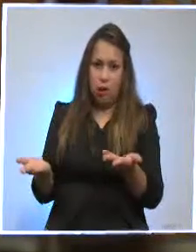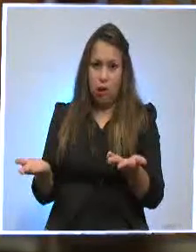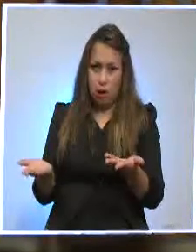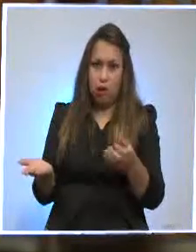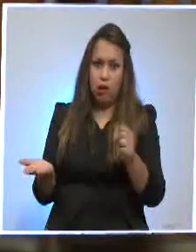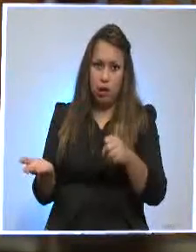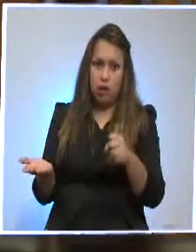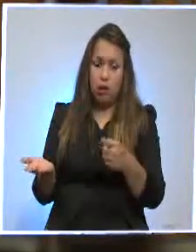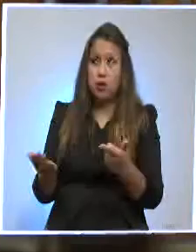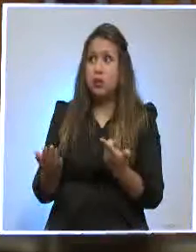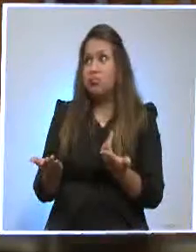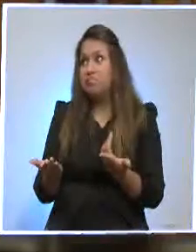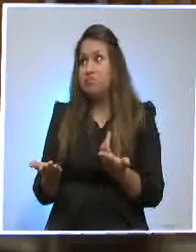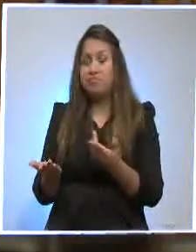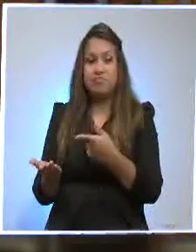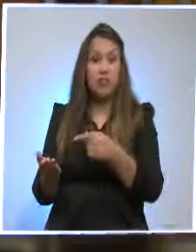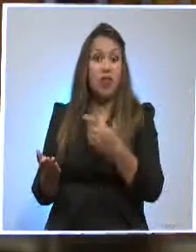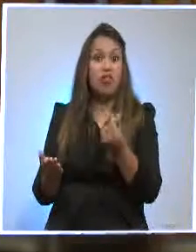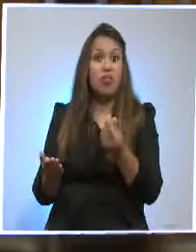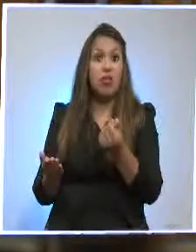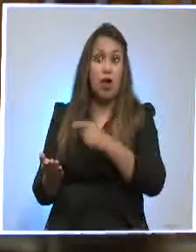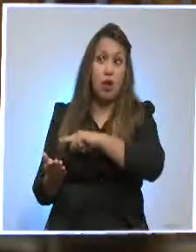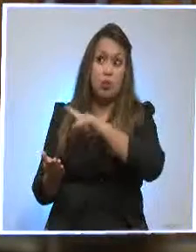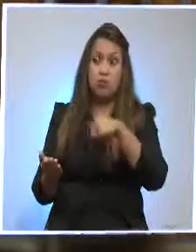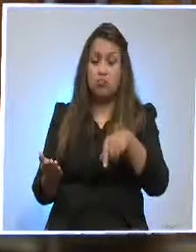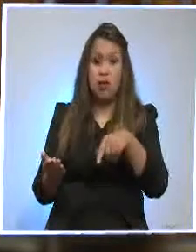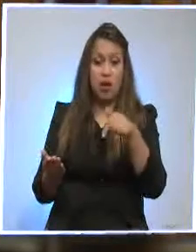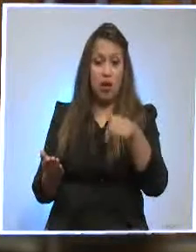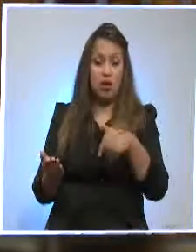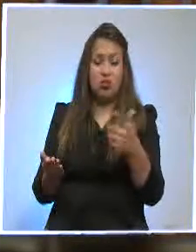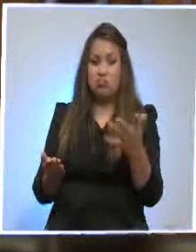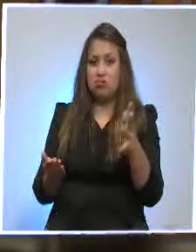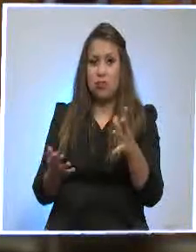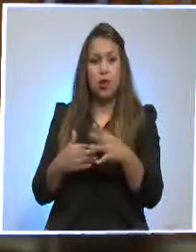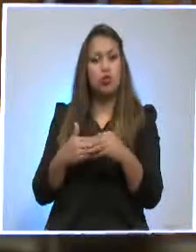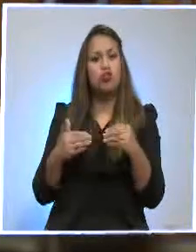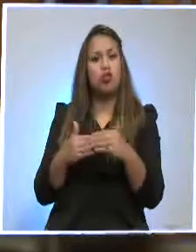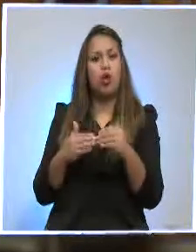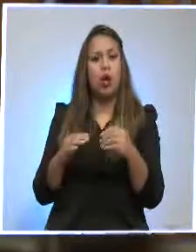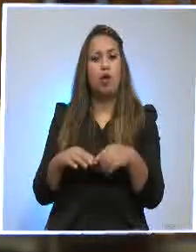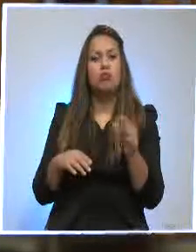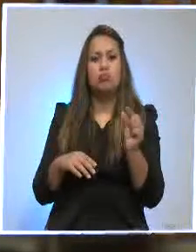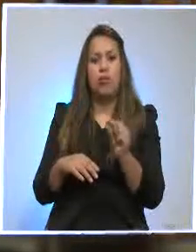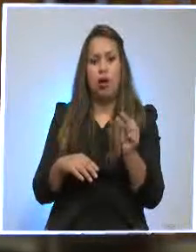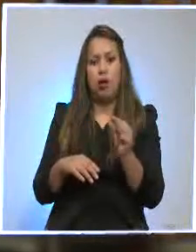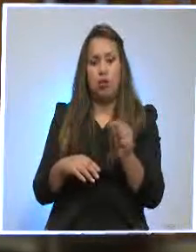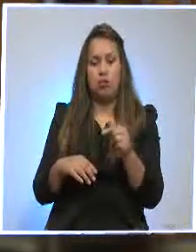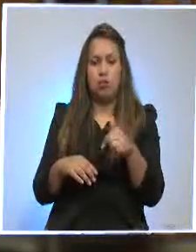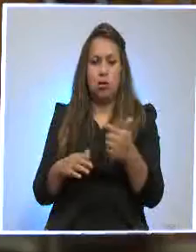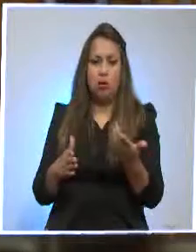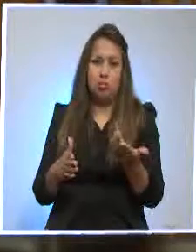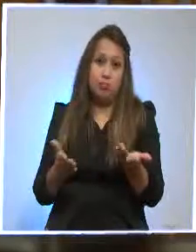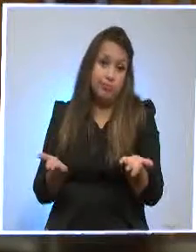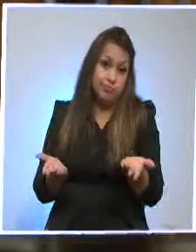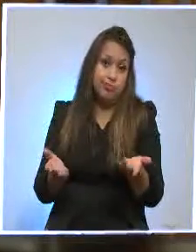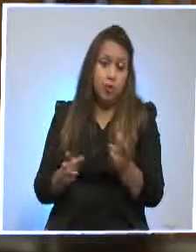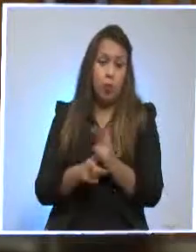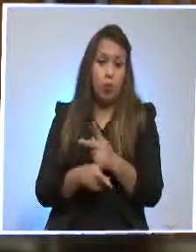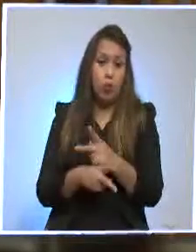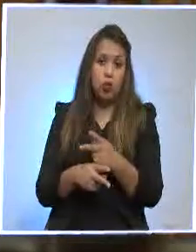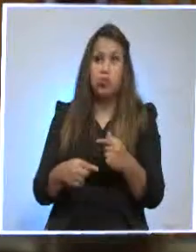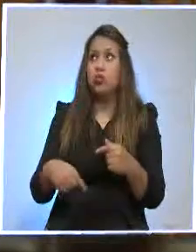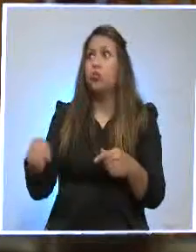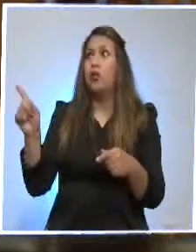presupuesto y aparte de eso también la apreciación del dólar le ha restado competitividad a nuestras exportaciones porque obviamente